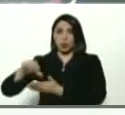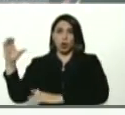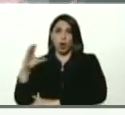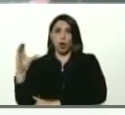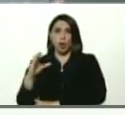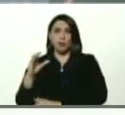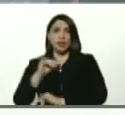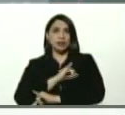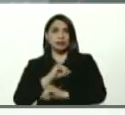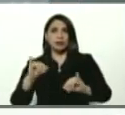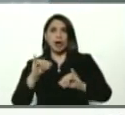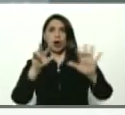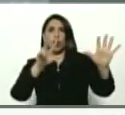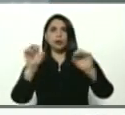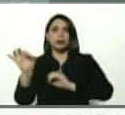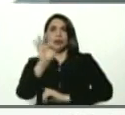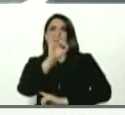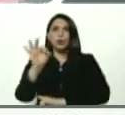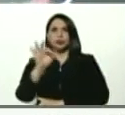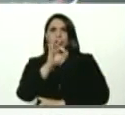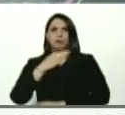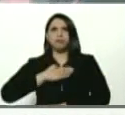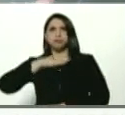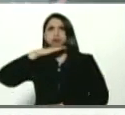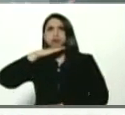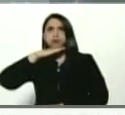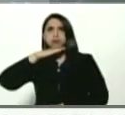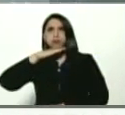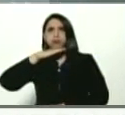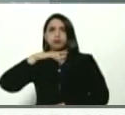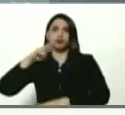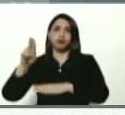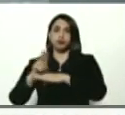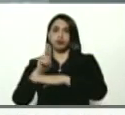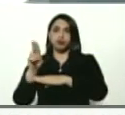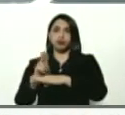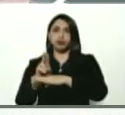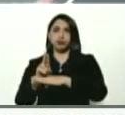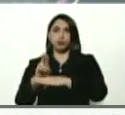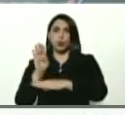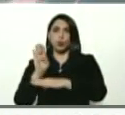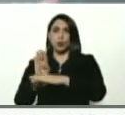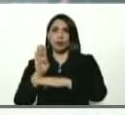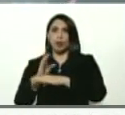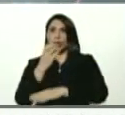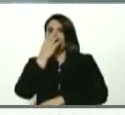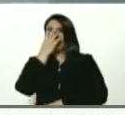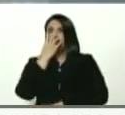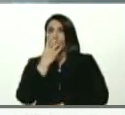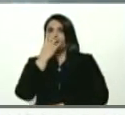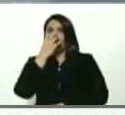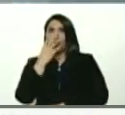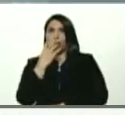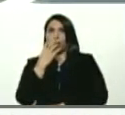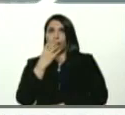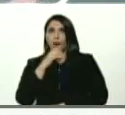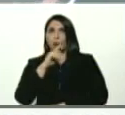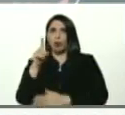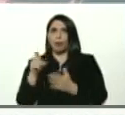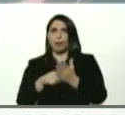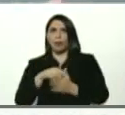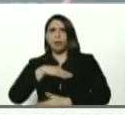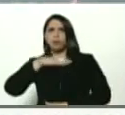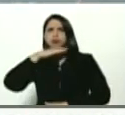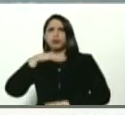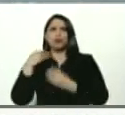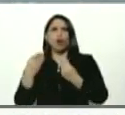el ochenta por ciento de las unidades de cuidado intensivo están ocupadas. ¿Cómo pueden